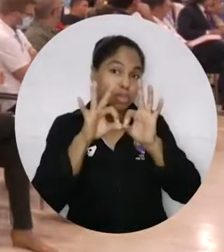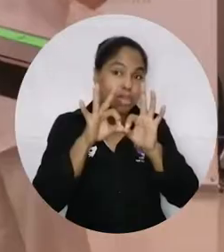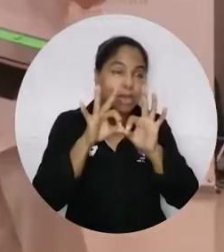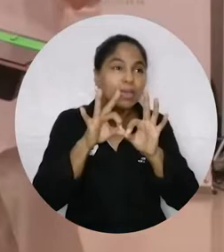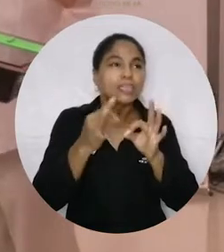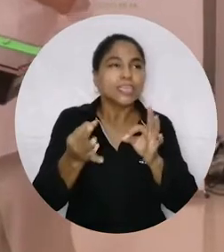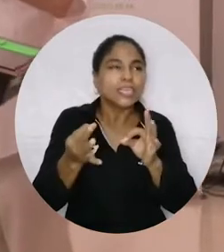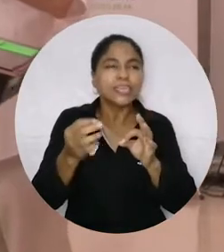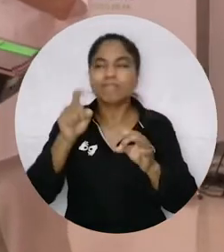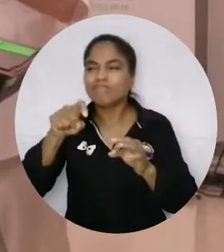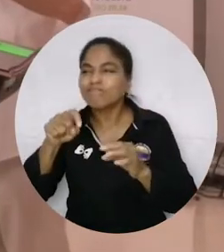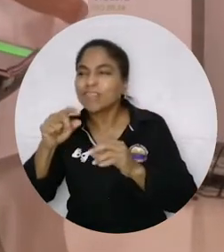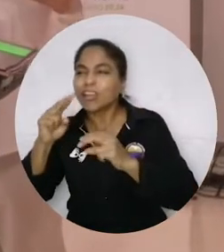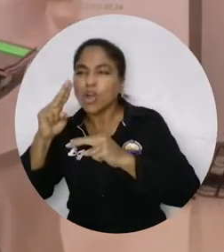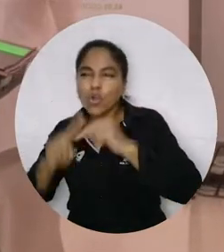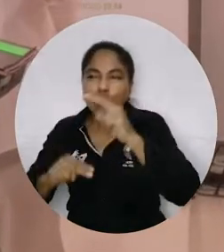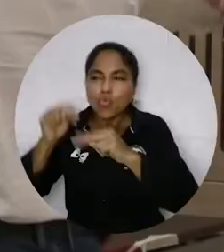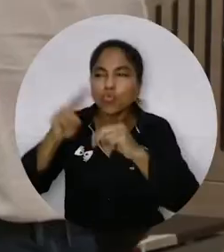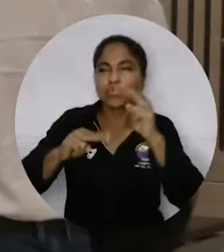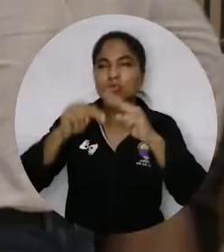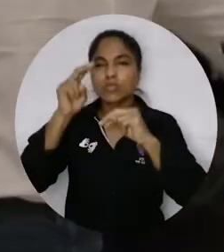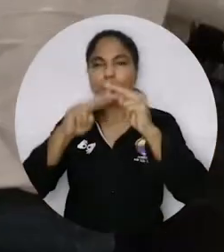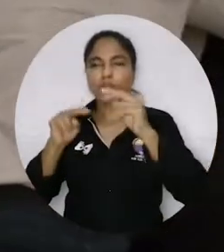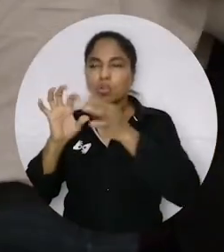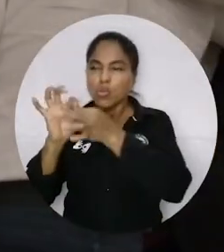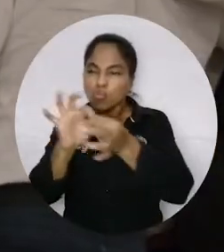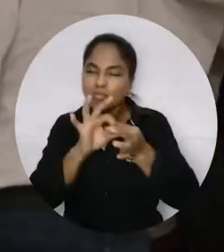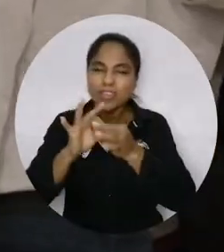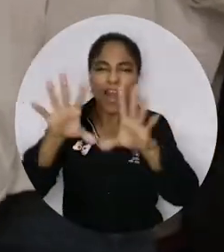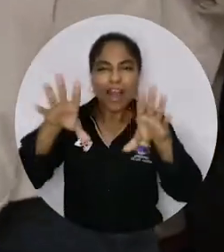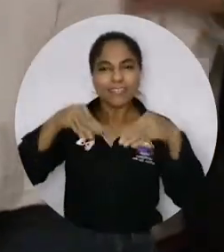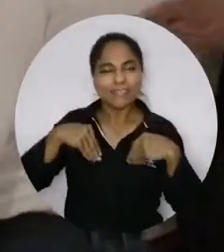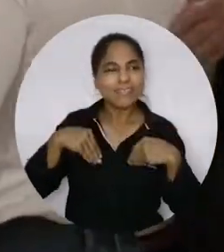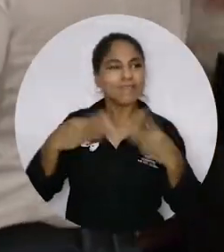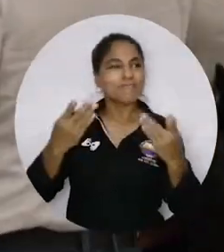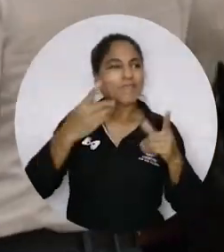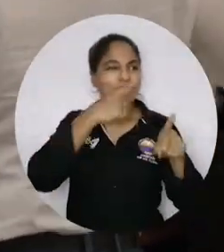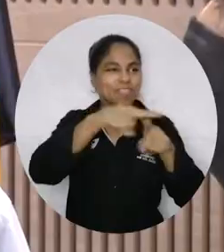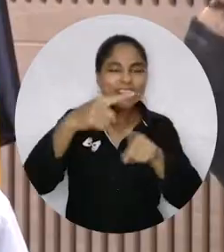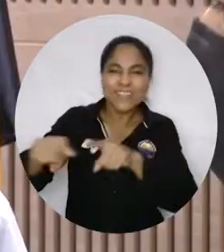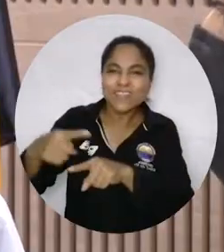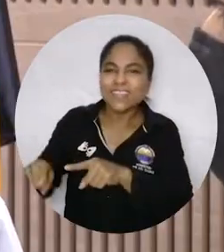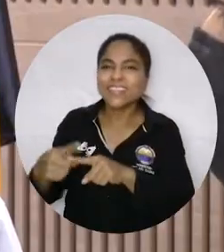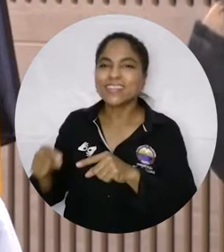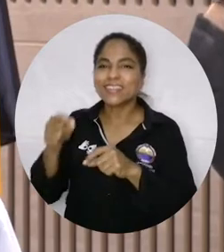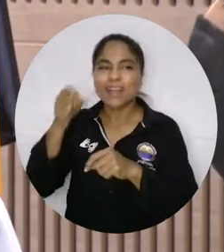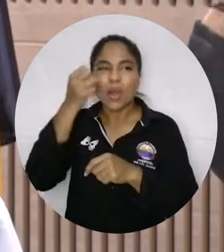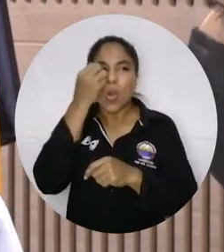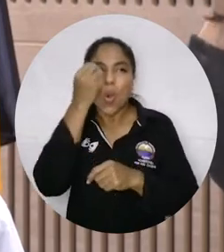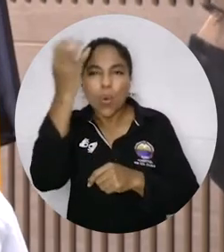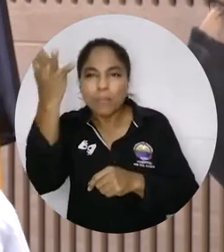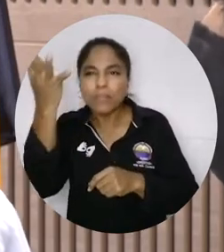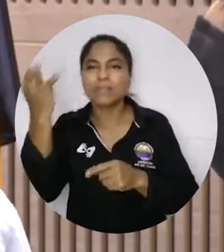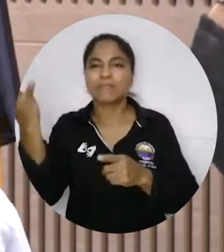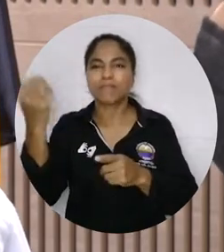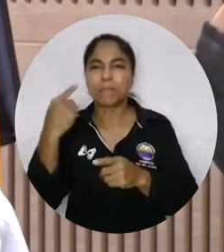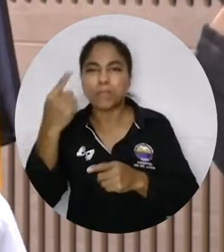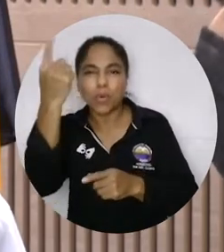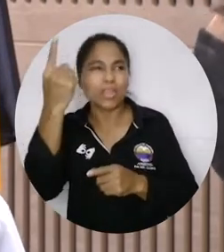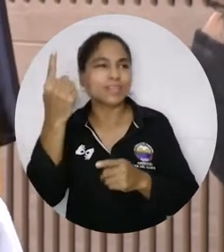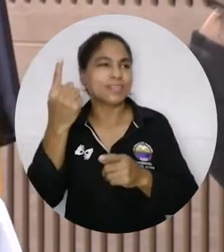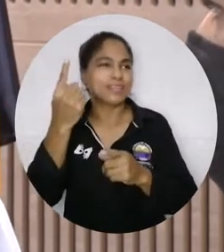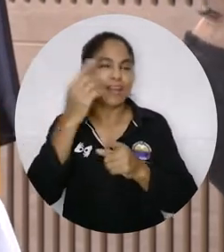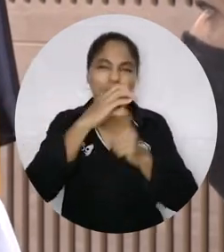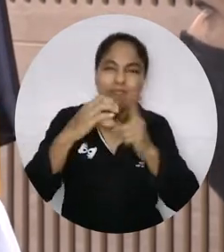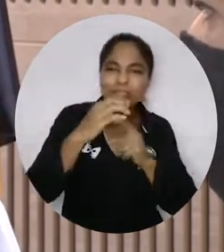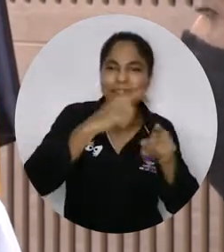convicción de que esto sí lo podemos construir juntos, aceptando nuestras diferencias, puntos de vista políticos distintos, puntos de